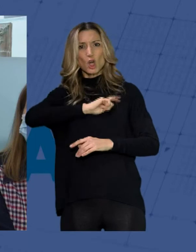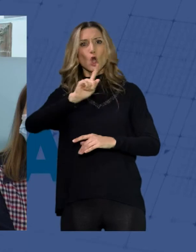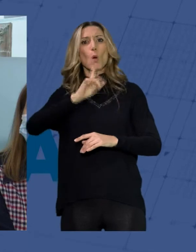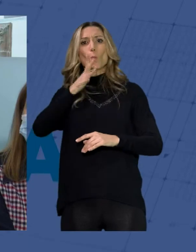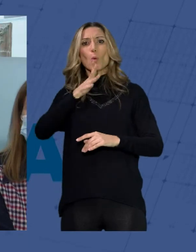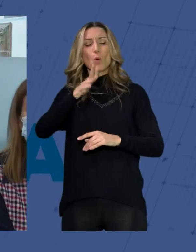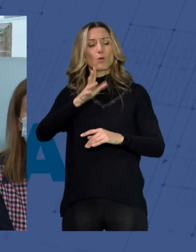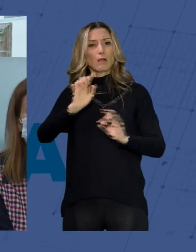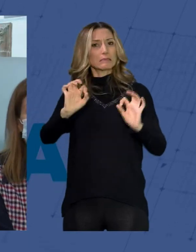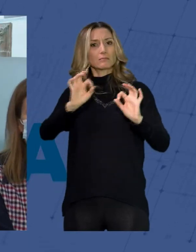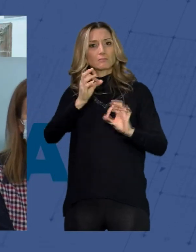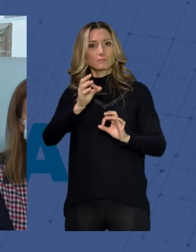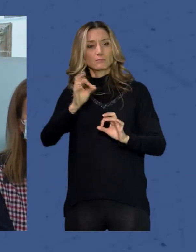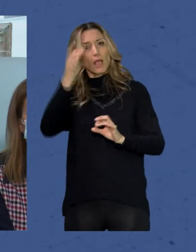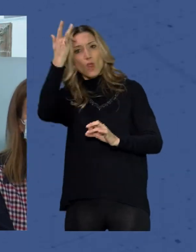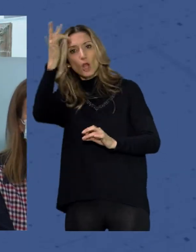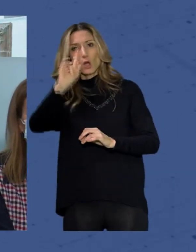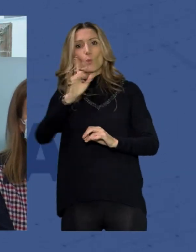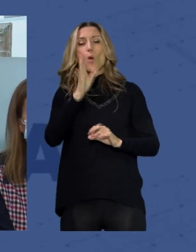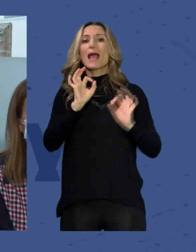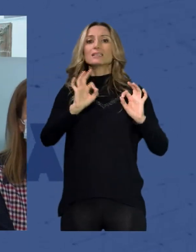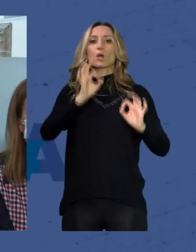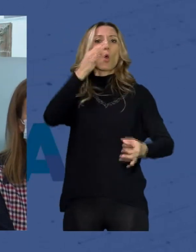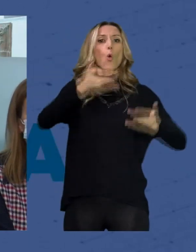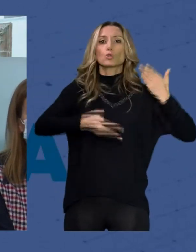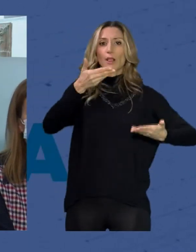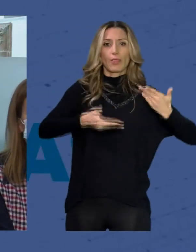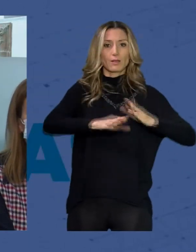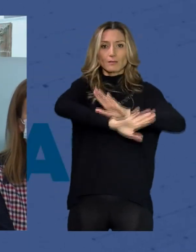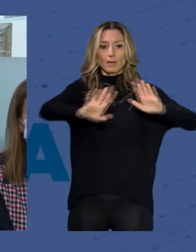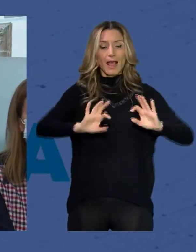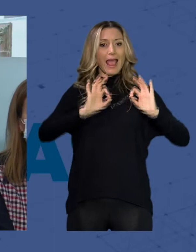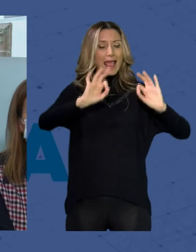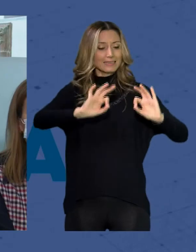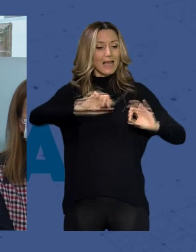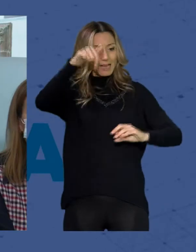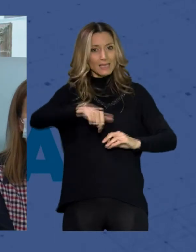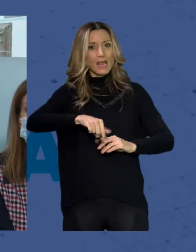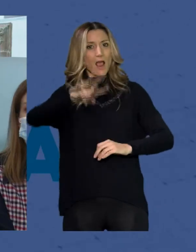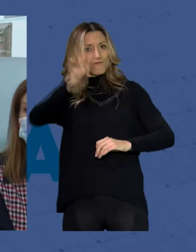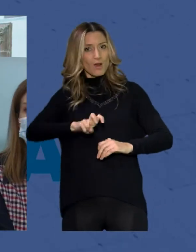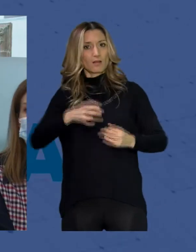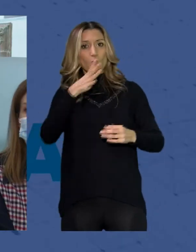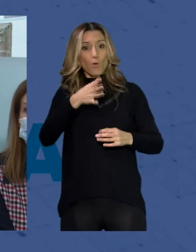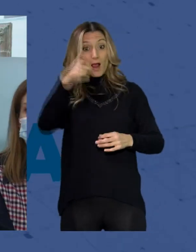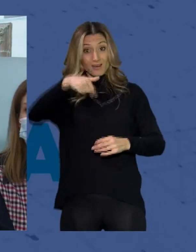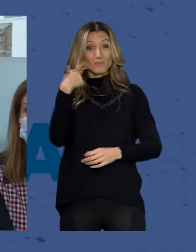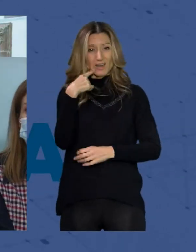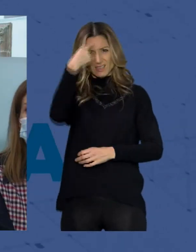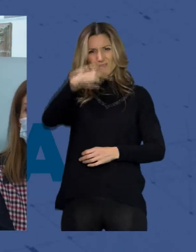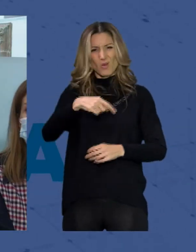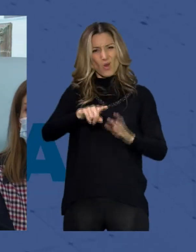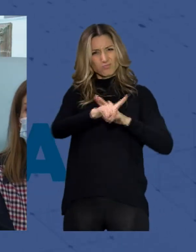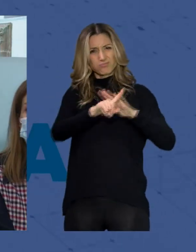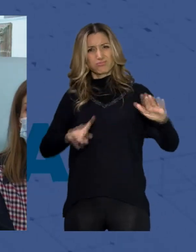justicia es justo y es lo que nos merecemos en Almería sabemos muy bien lo que supone el atraso de